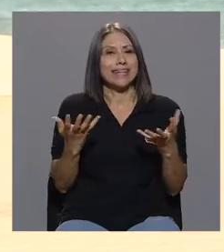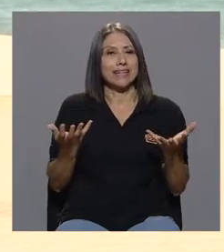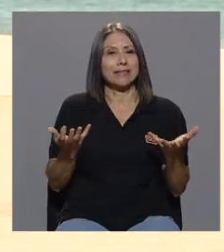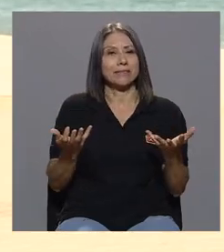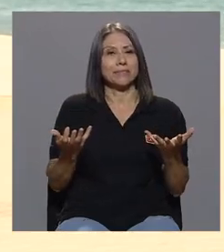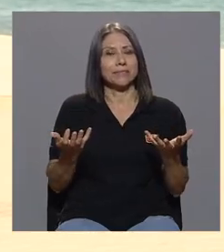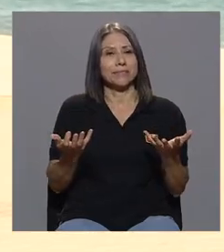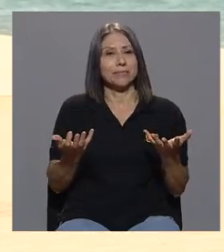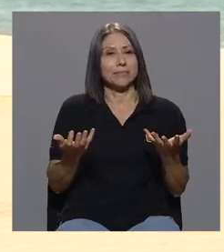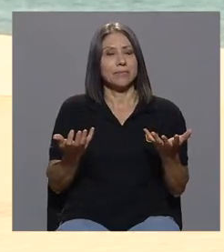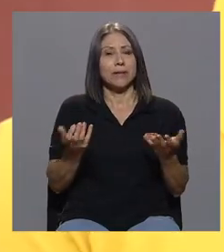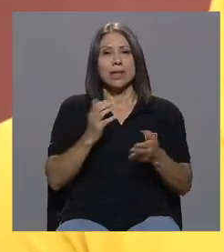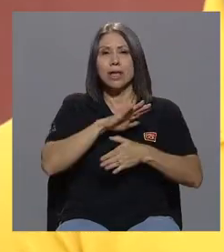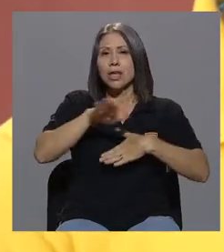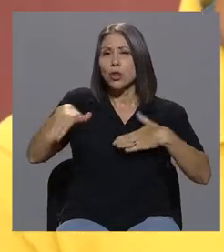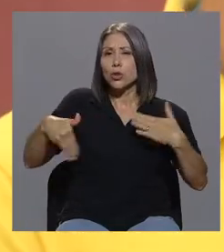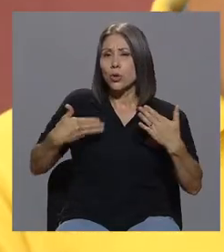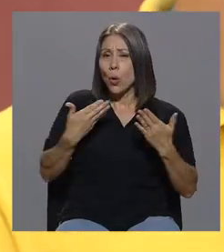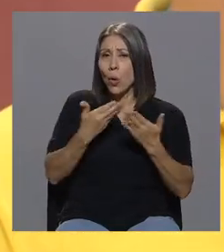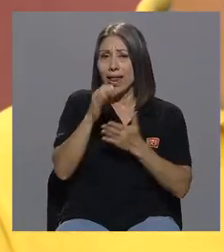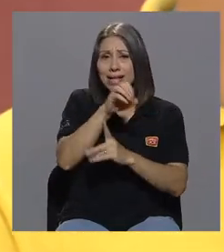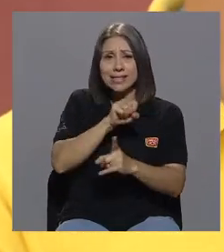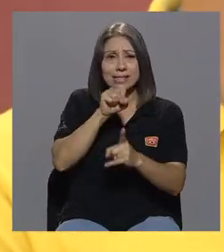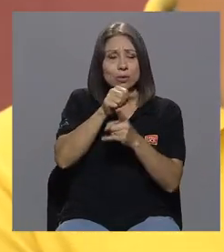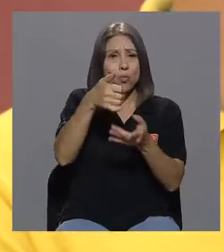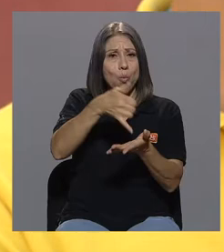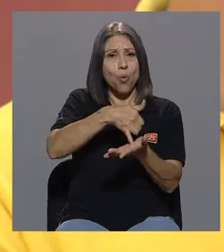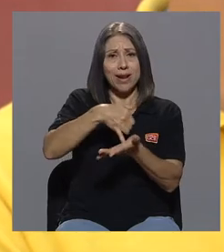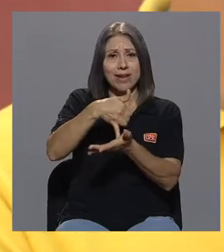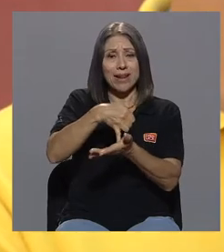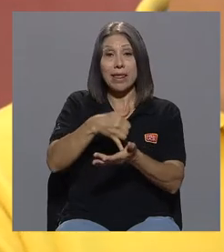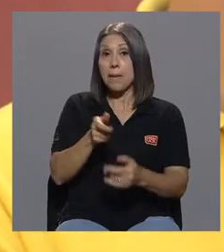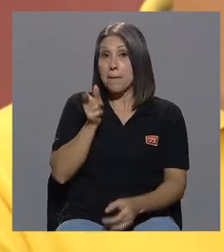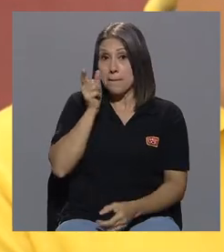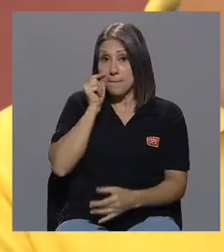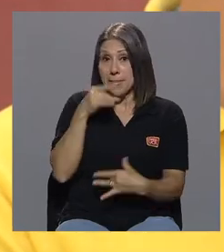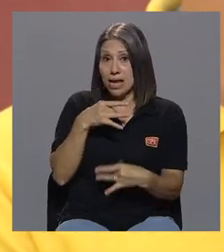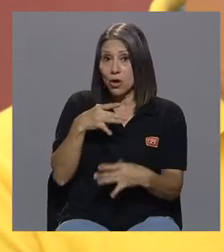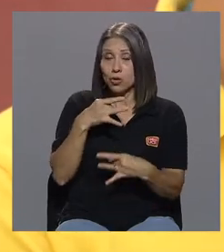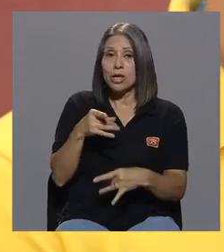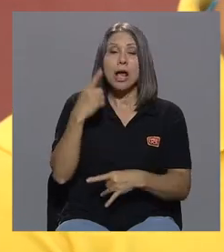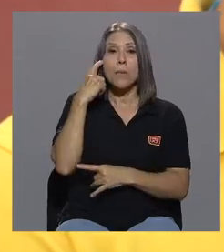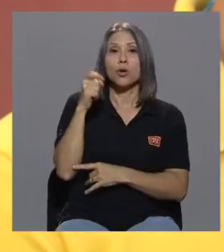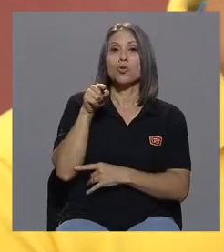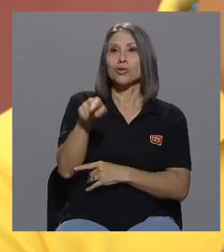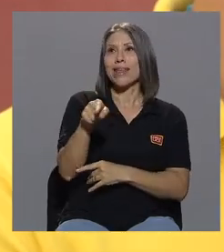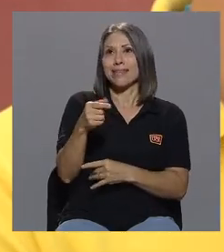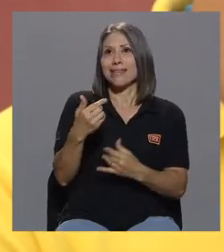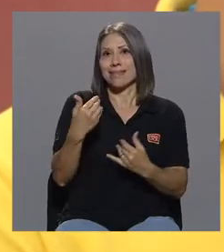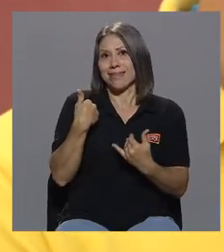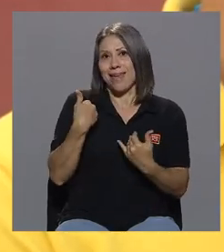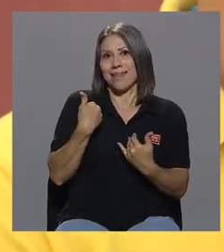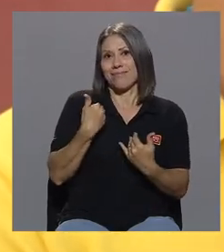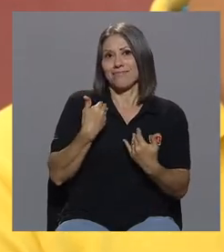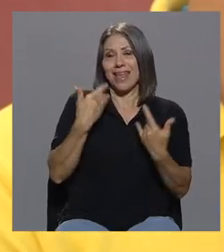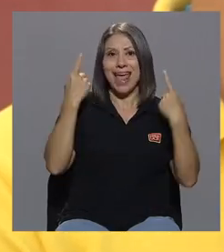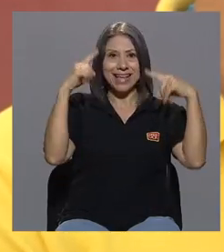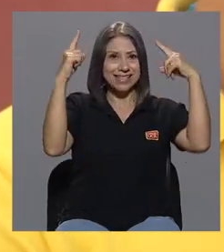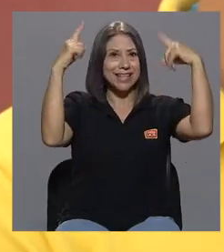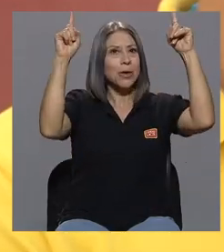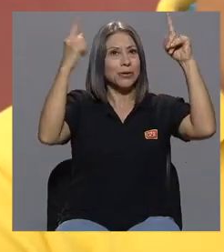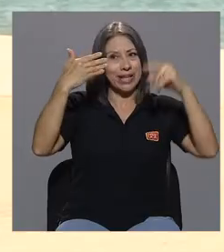Y toda la vulnerabilidad, ¿verdad? Vea qué curioso porque usted tiene una exitosa, digamos, niñez en el sentido académico, un